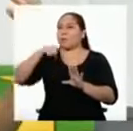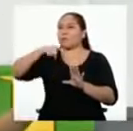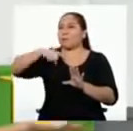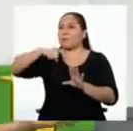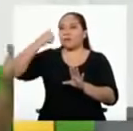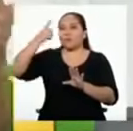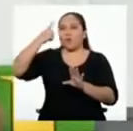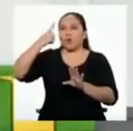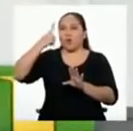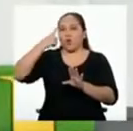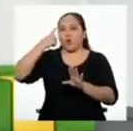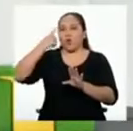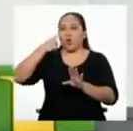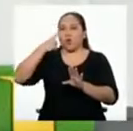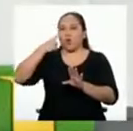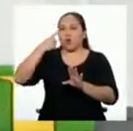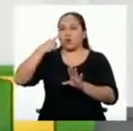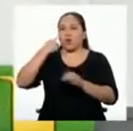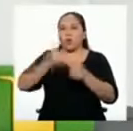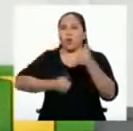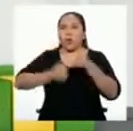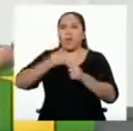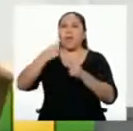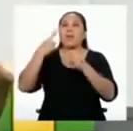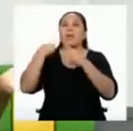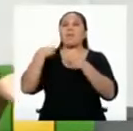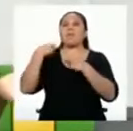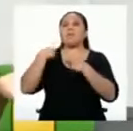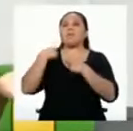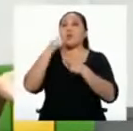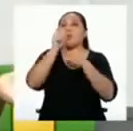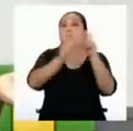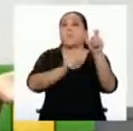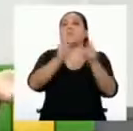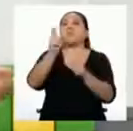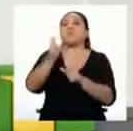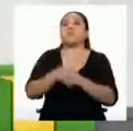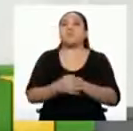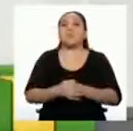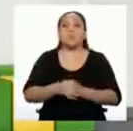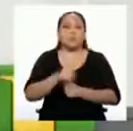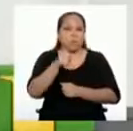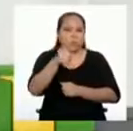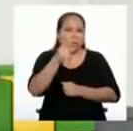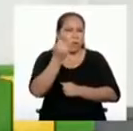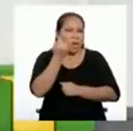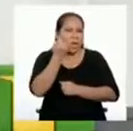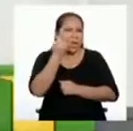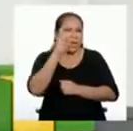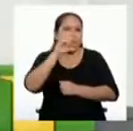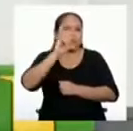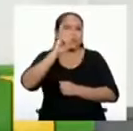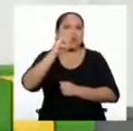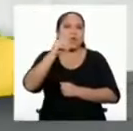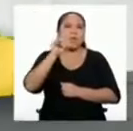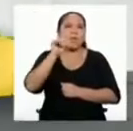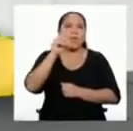rol como ciudadanas y ciudadanas. ¿Qué entiendes tú por ciudadanía?